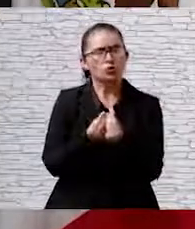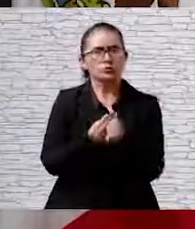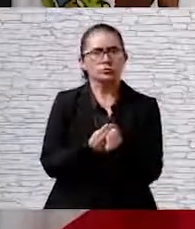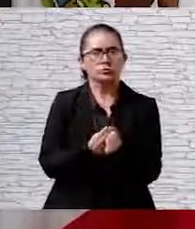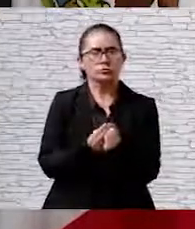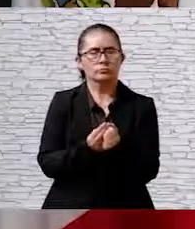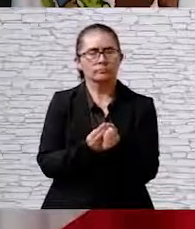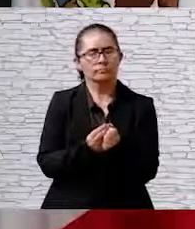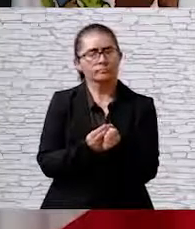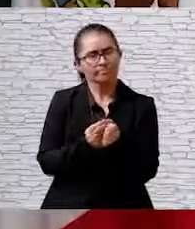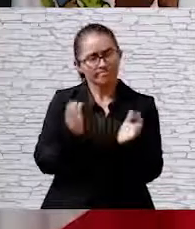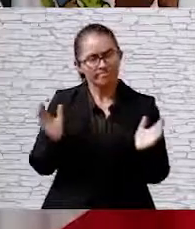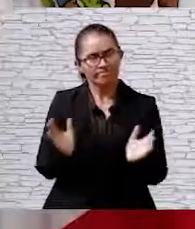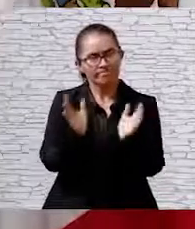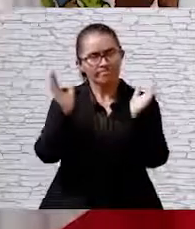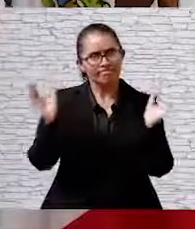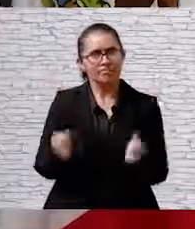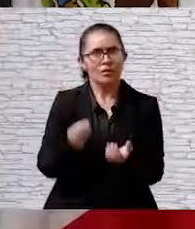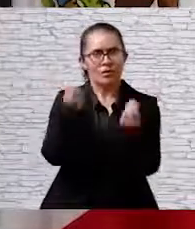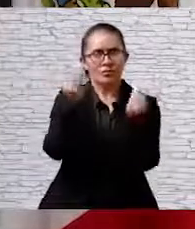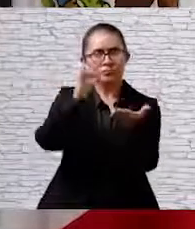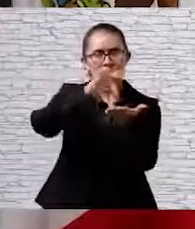nuestros. Muchas gracias.